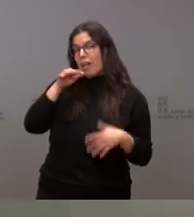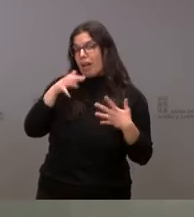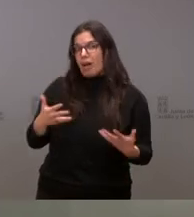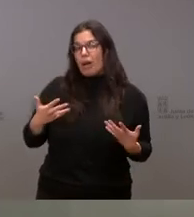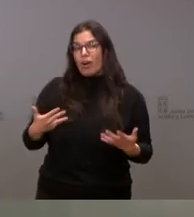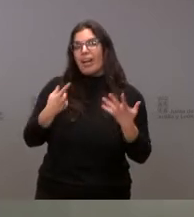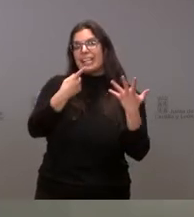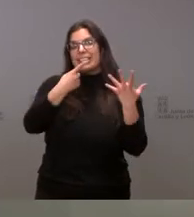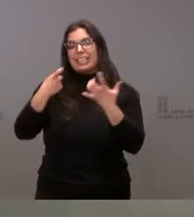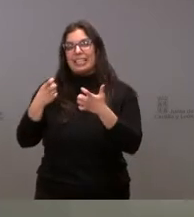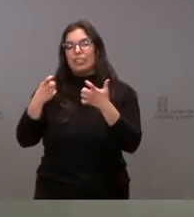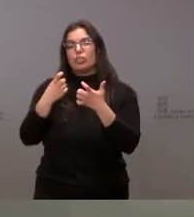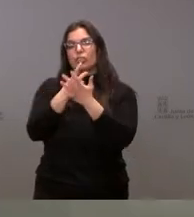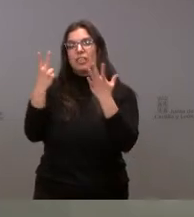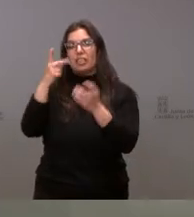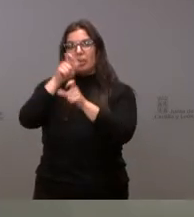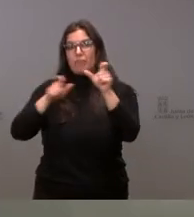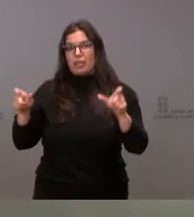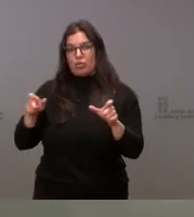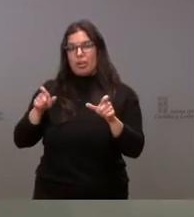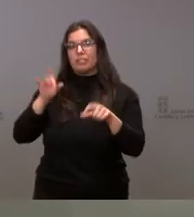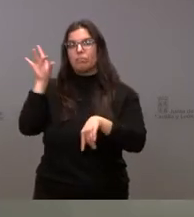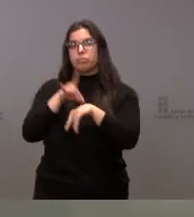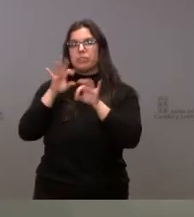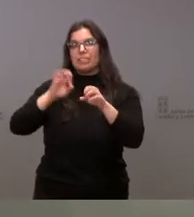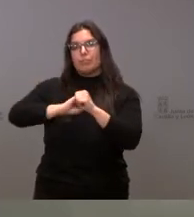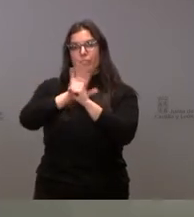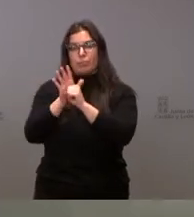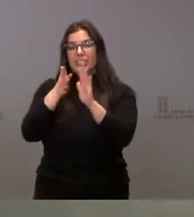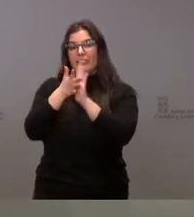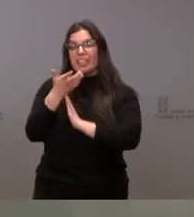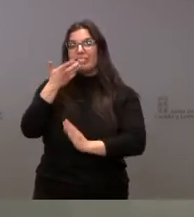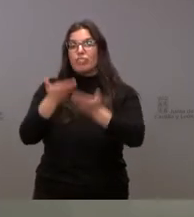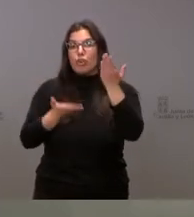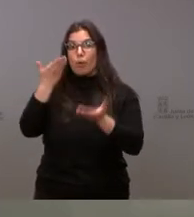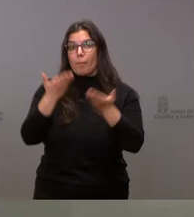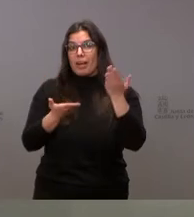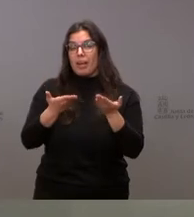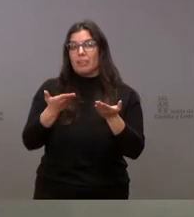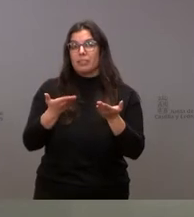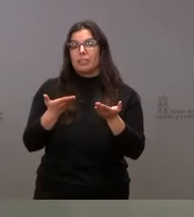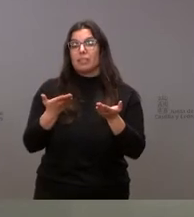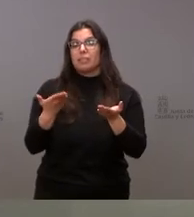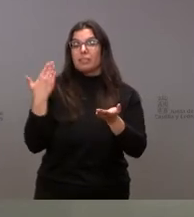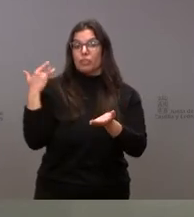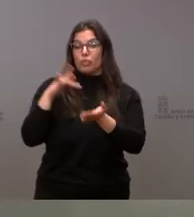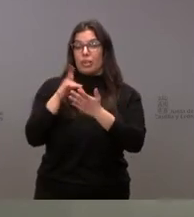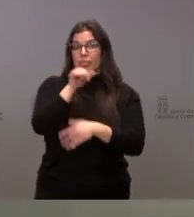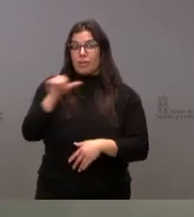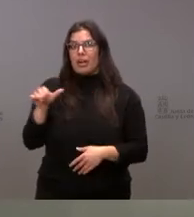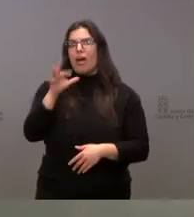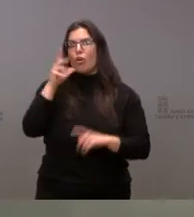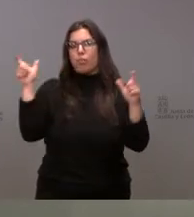617 pacientes COVID, son 144 menos que los que teníamos hace una semana